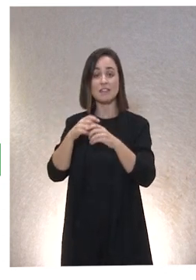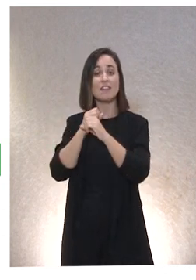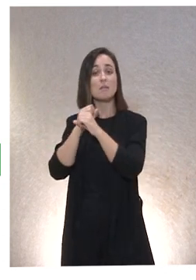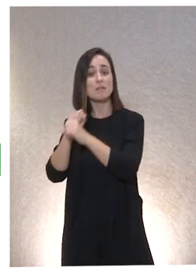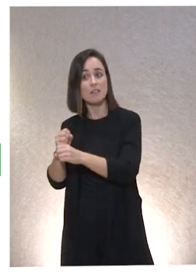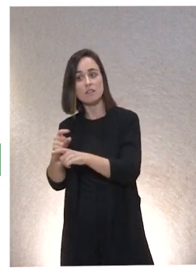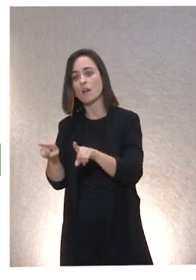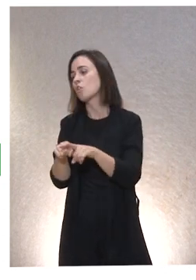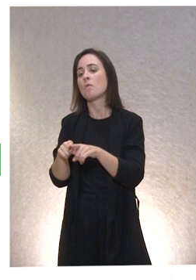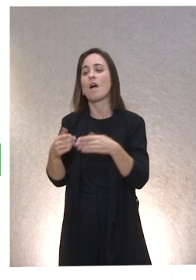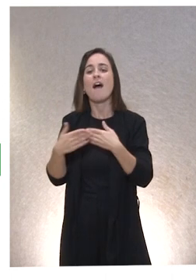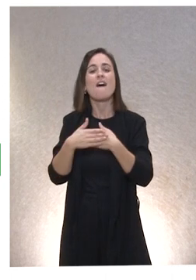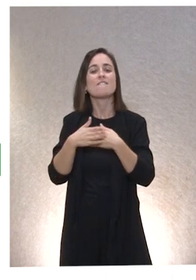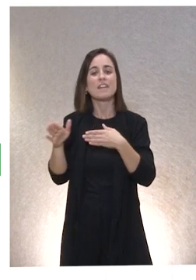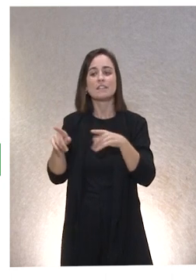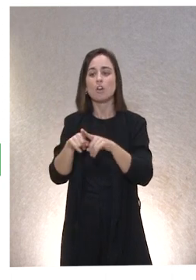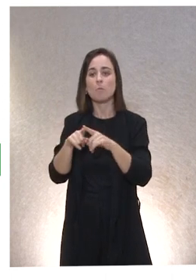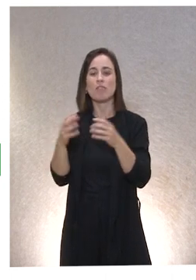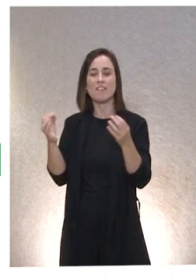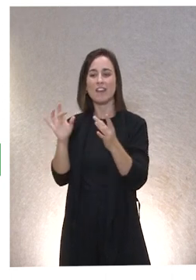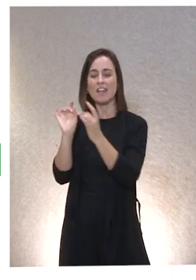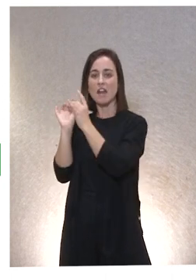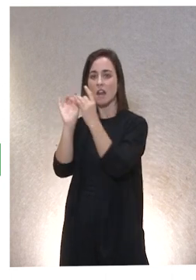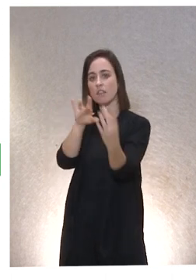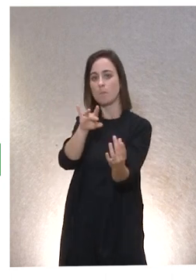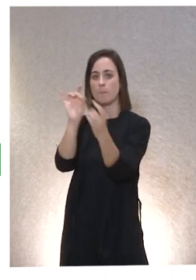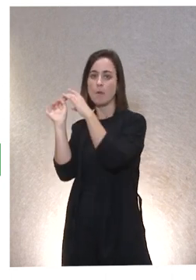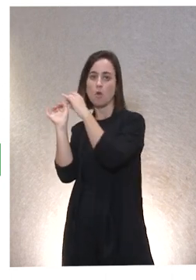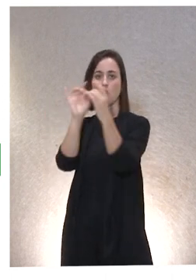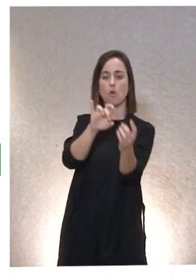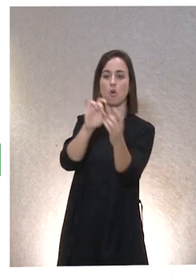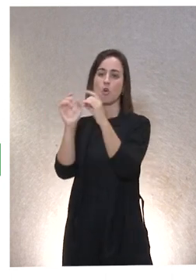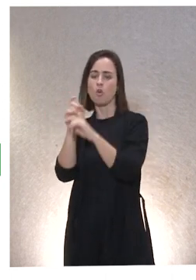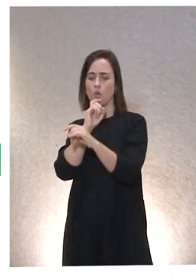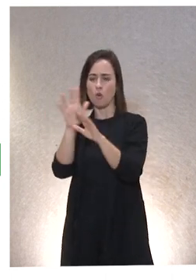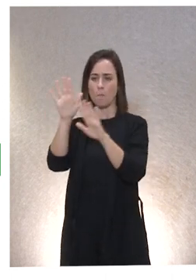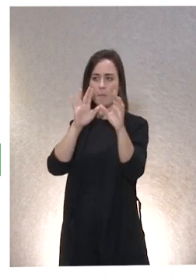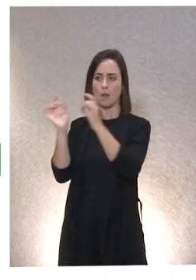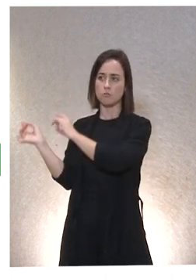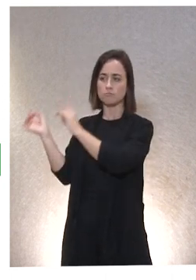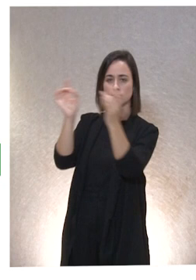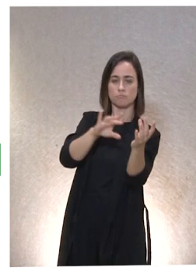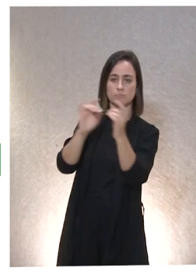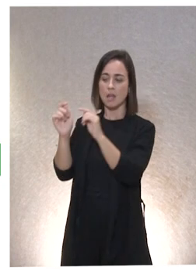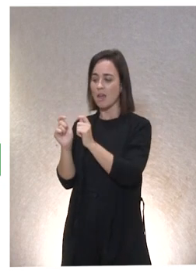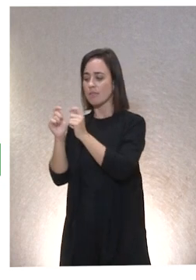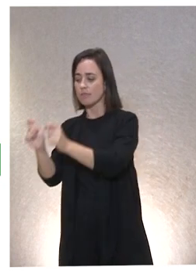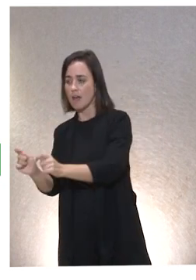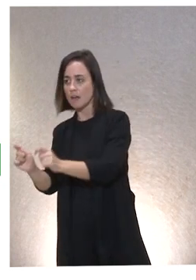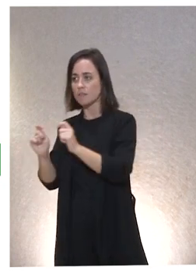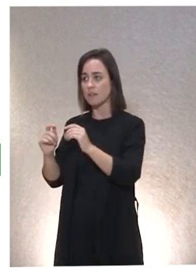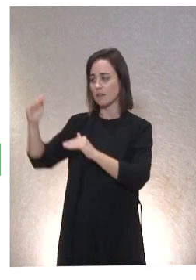abierta a la reciprocidad compleja. Hay asimetría, hay dar y recibir, hay no sé qué.